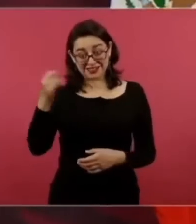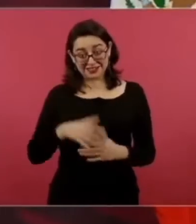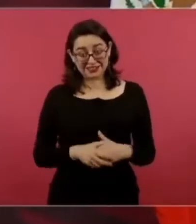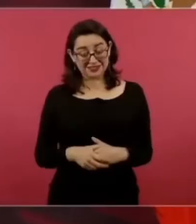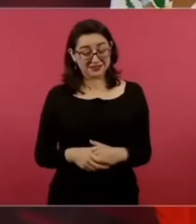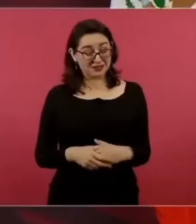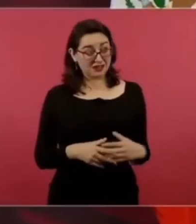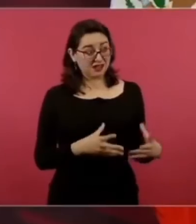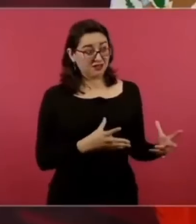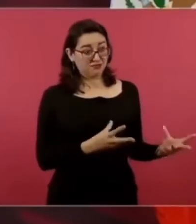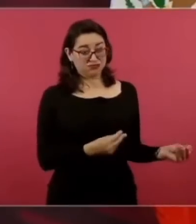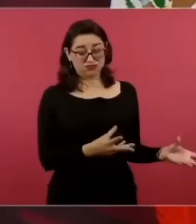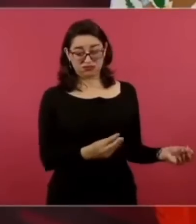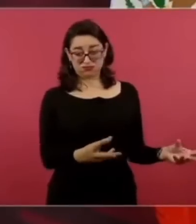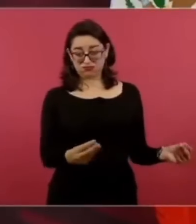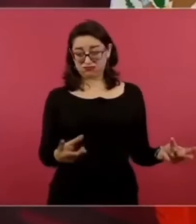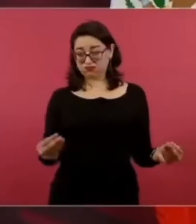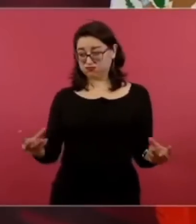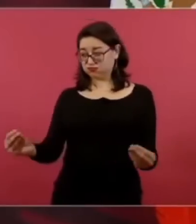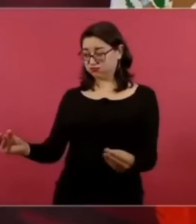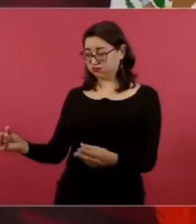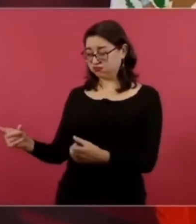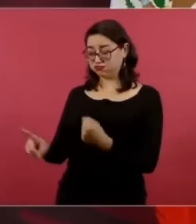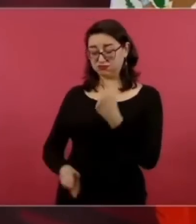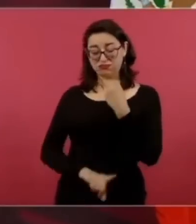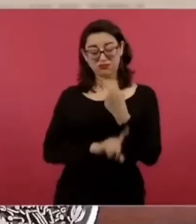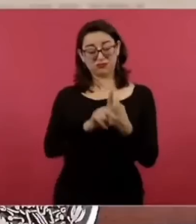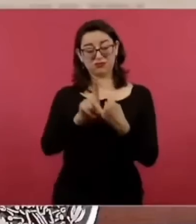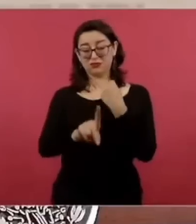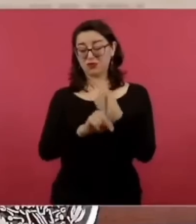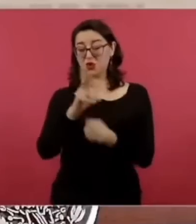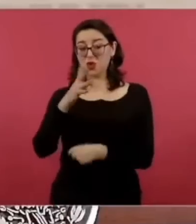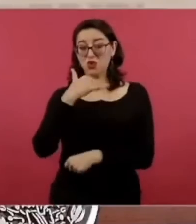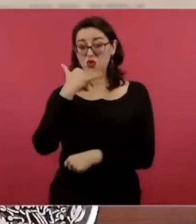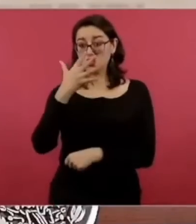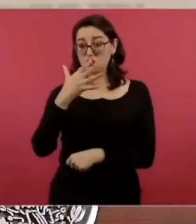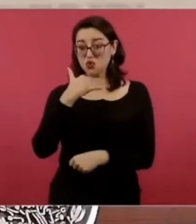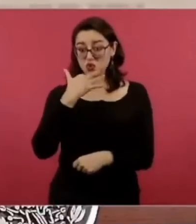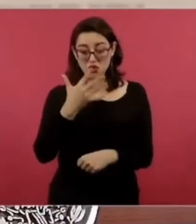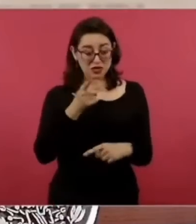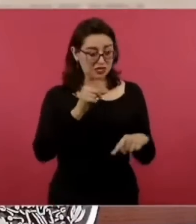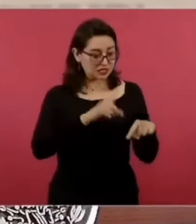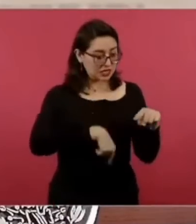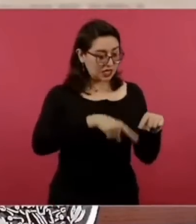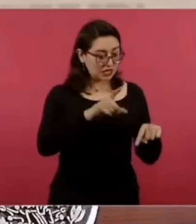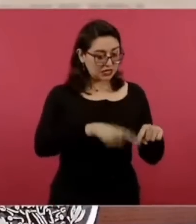la campaña en contra en los medios